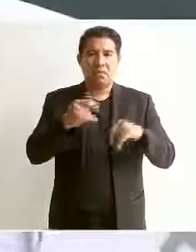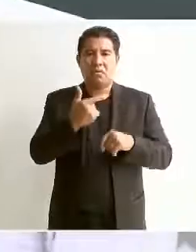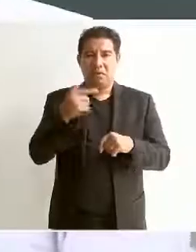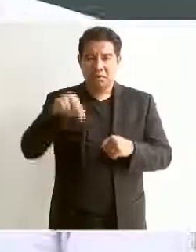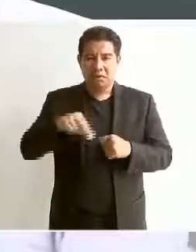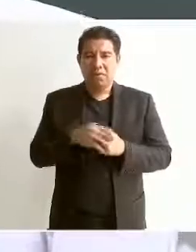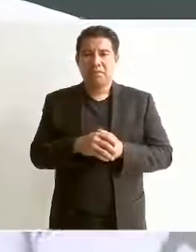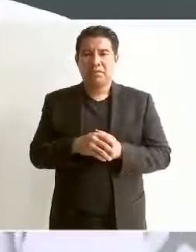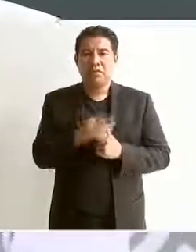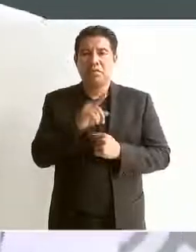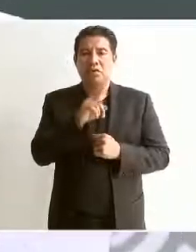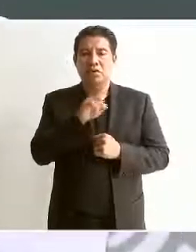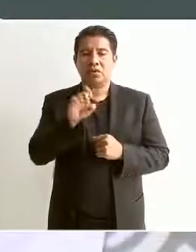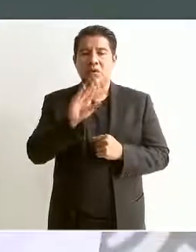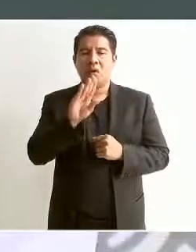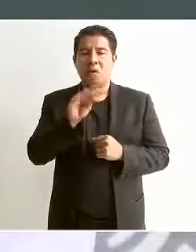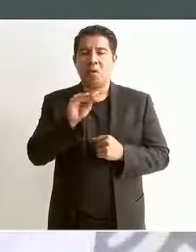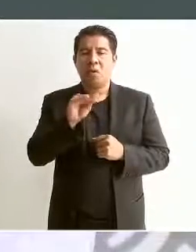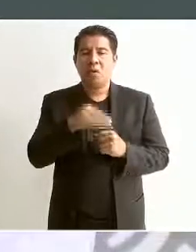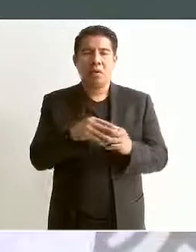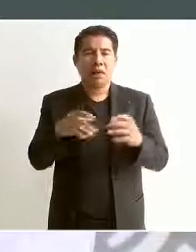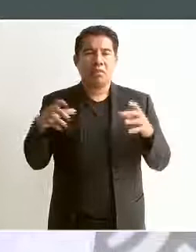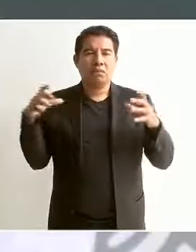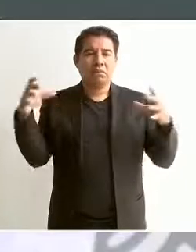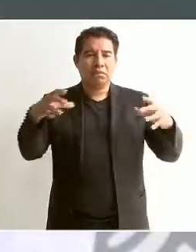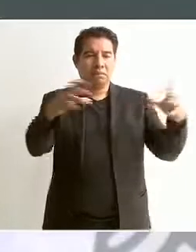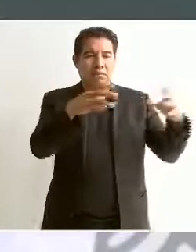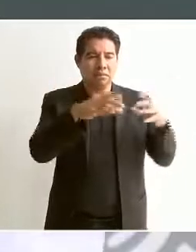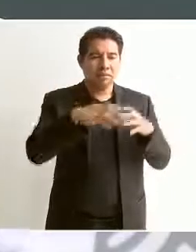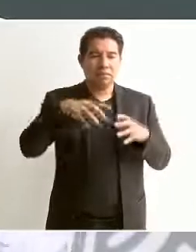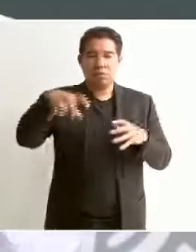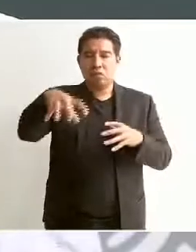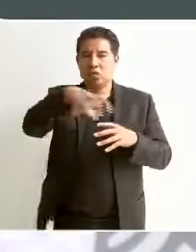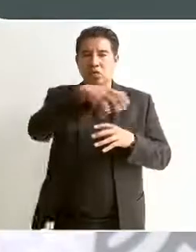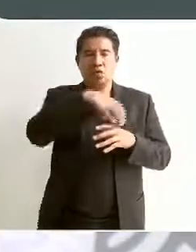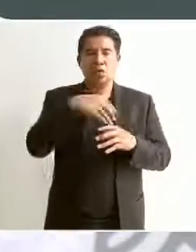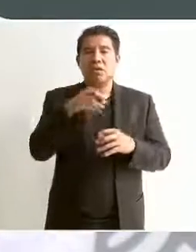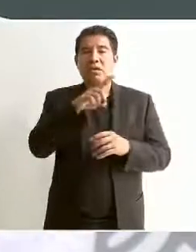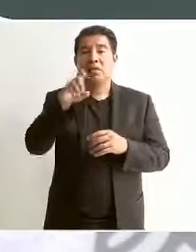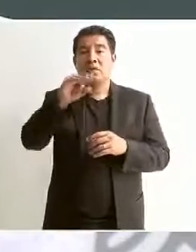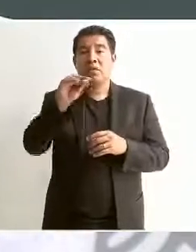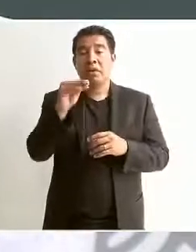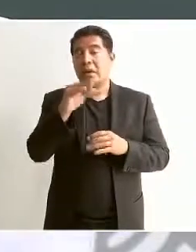ciento noventa cuarteles terminados, en dos años.